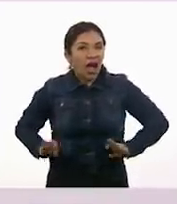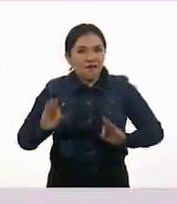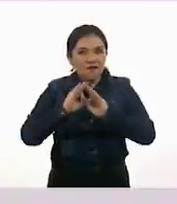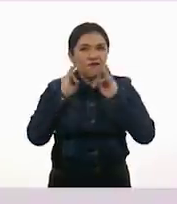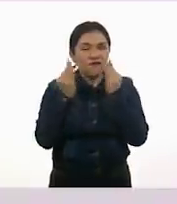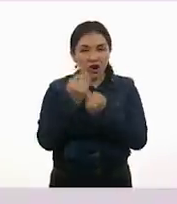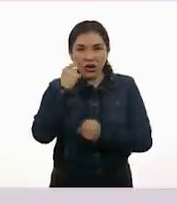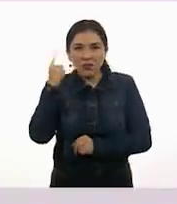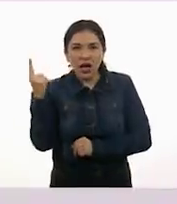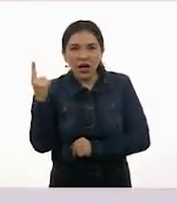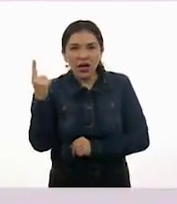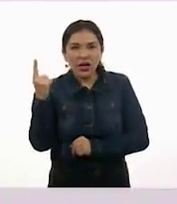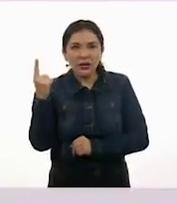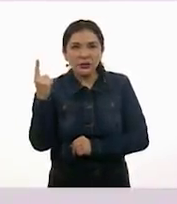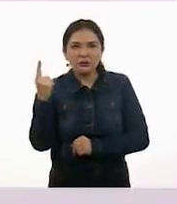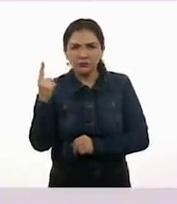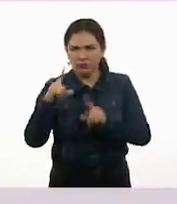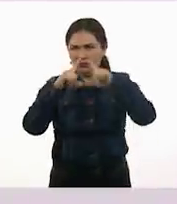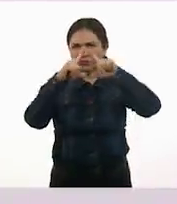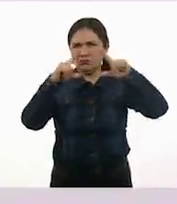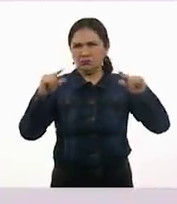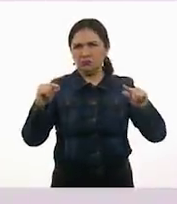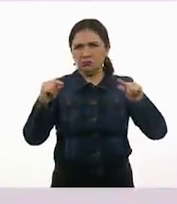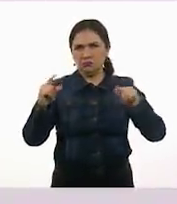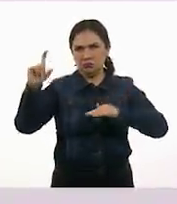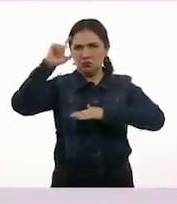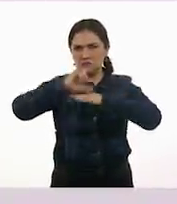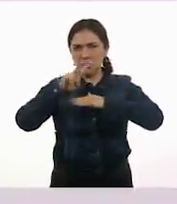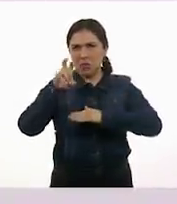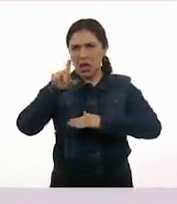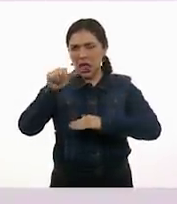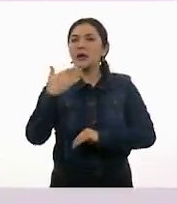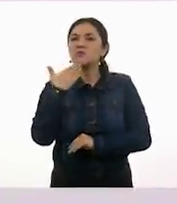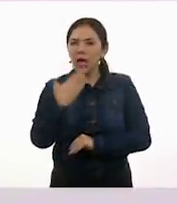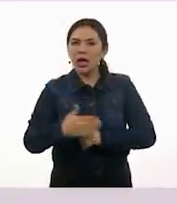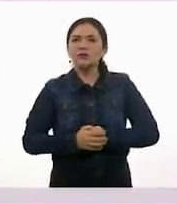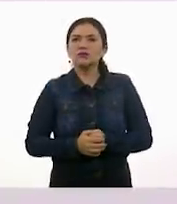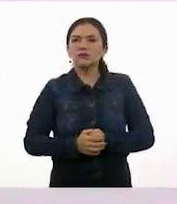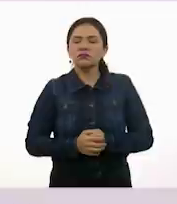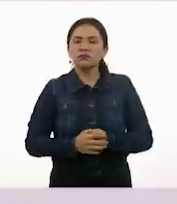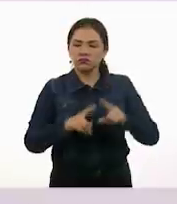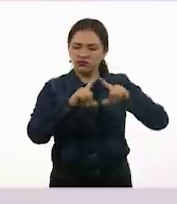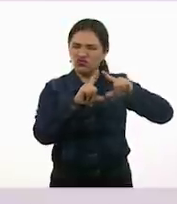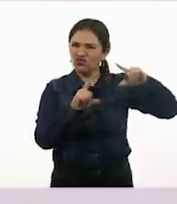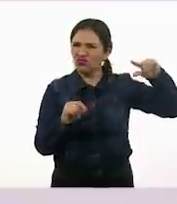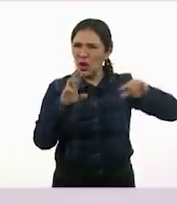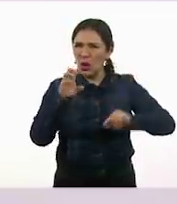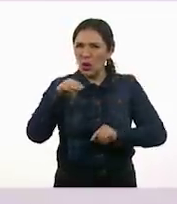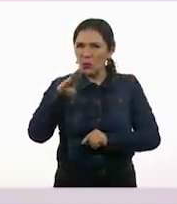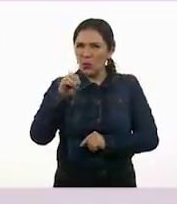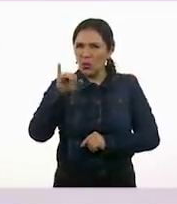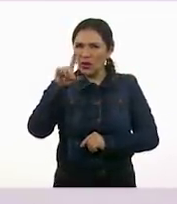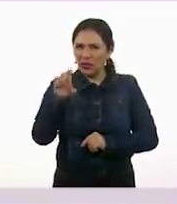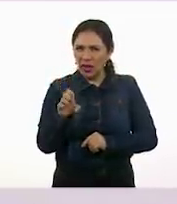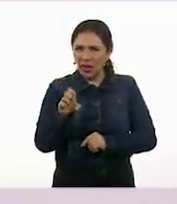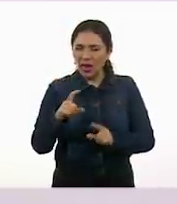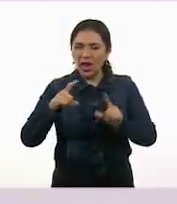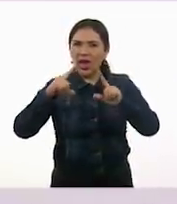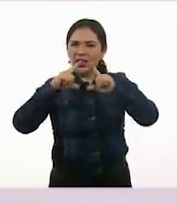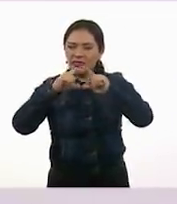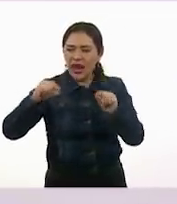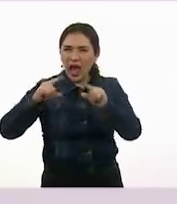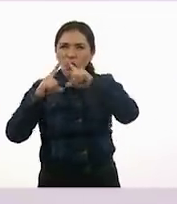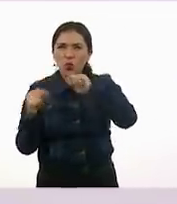sugería. Y tenemos un triángulo en la vela. Muy bien. Tenemos el romboide. Y los dos triángulos